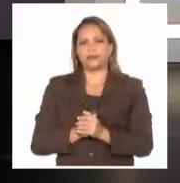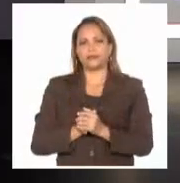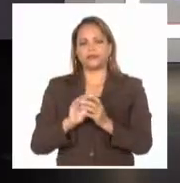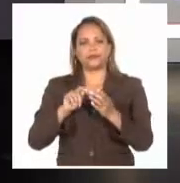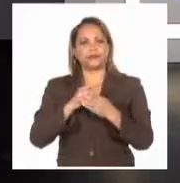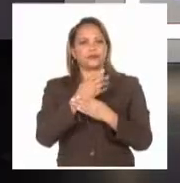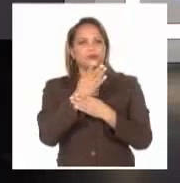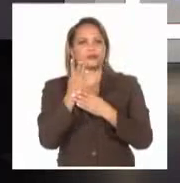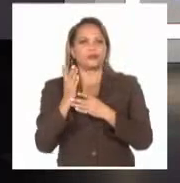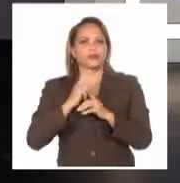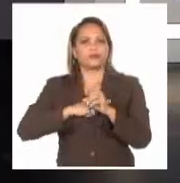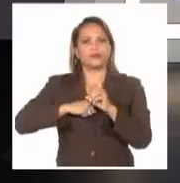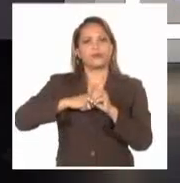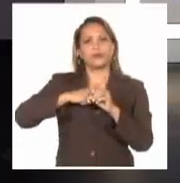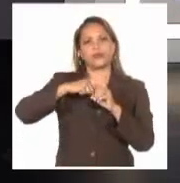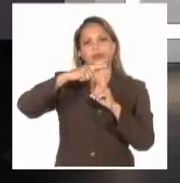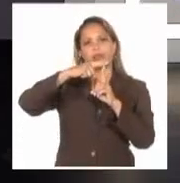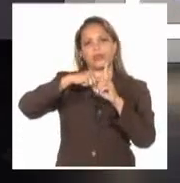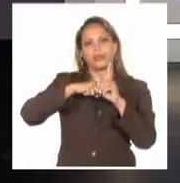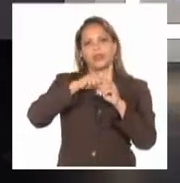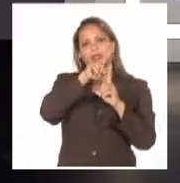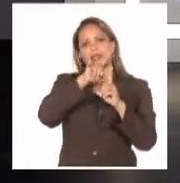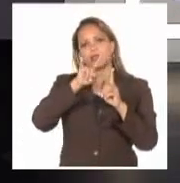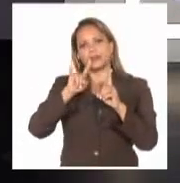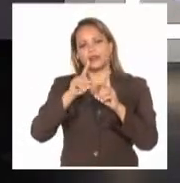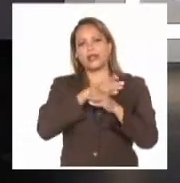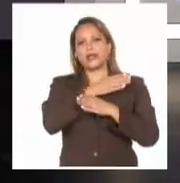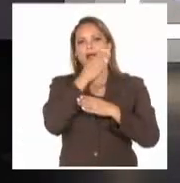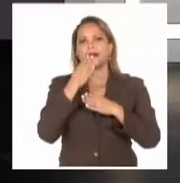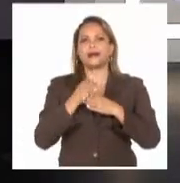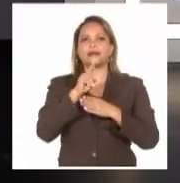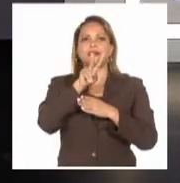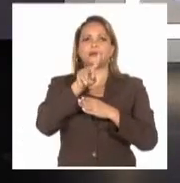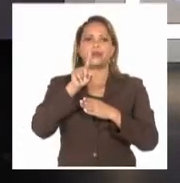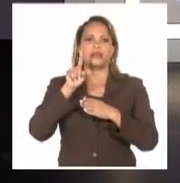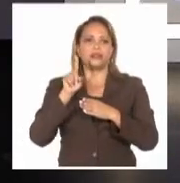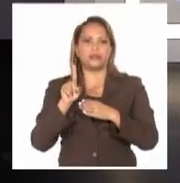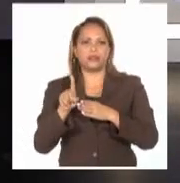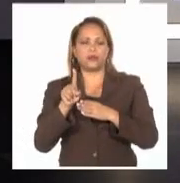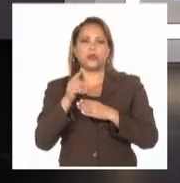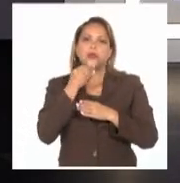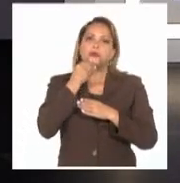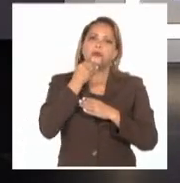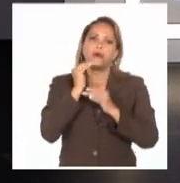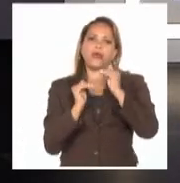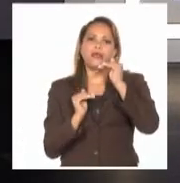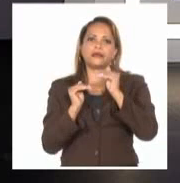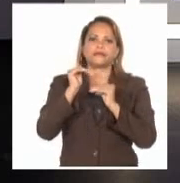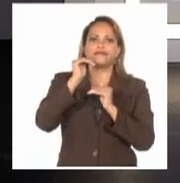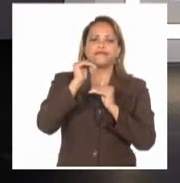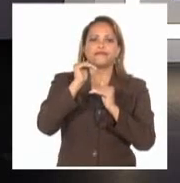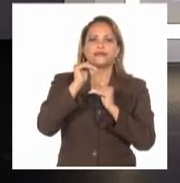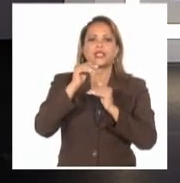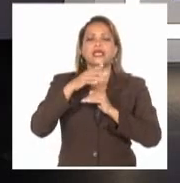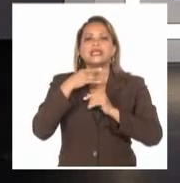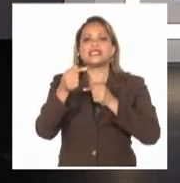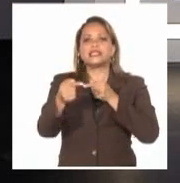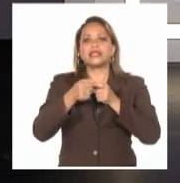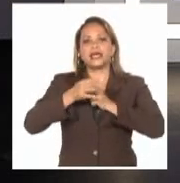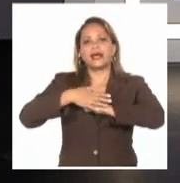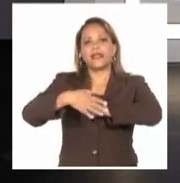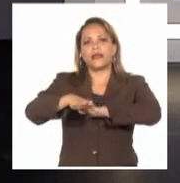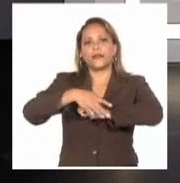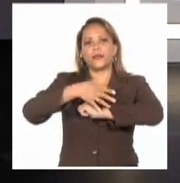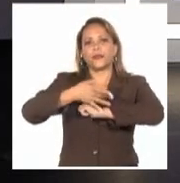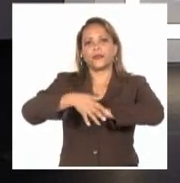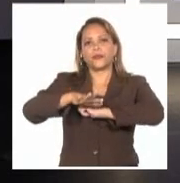tendrán valores de 19 y hasta 21 grados Celsius, pueden ser superiores en localidades costeras y el día